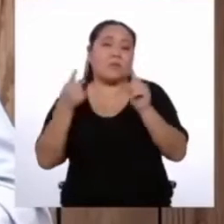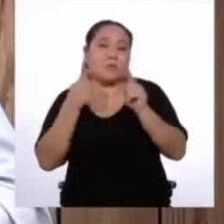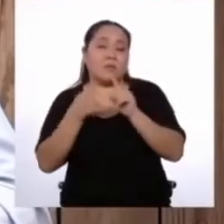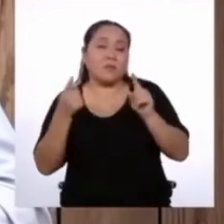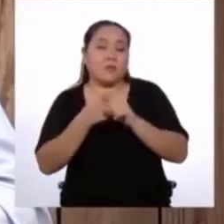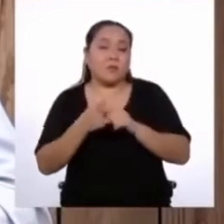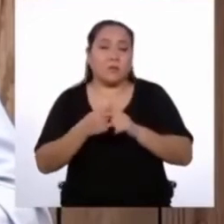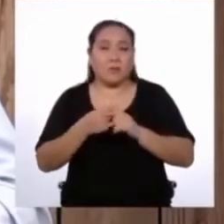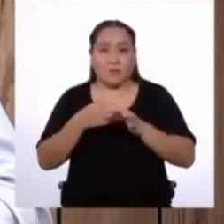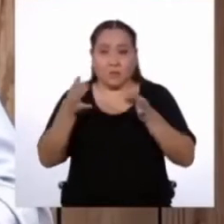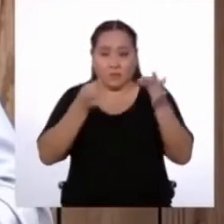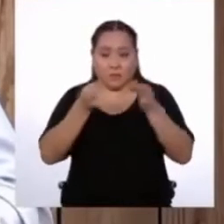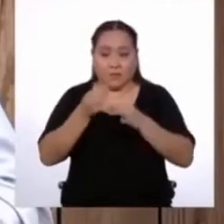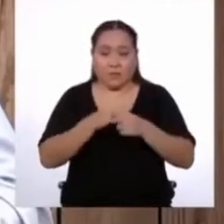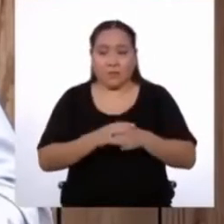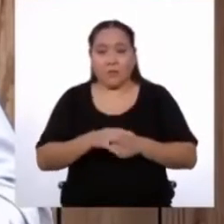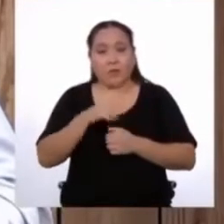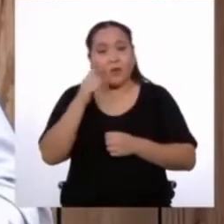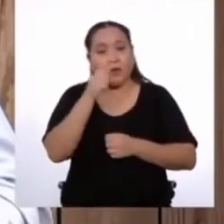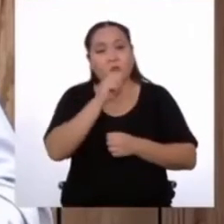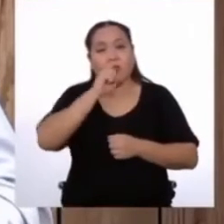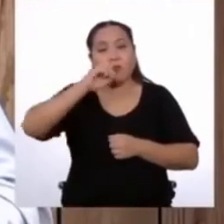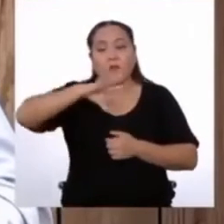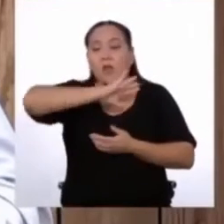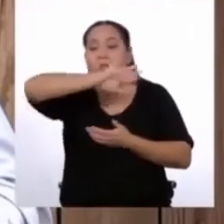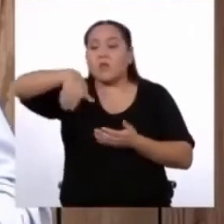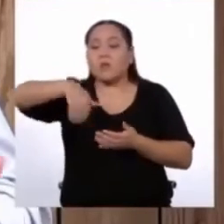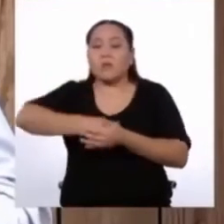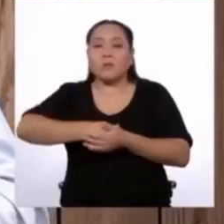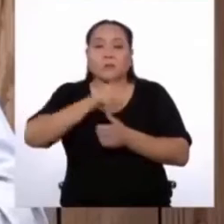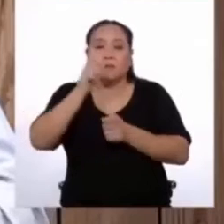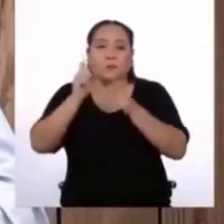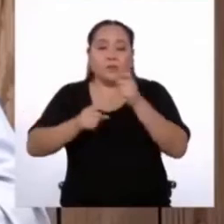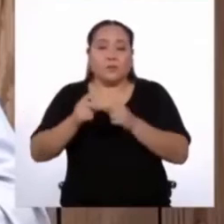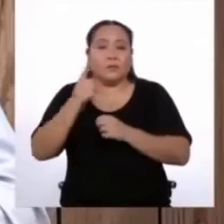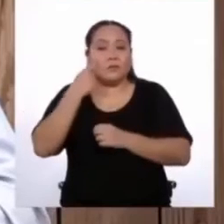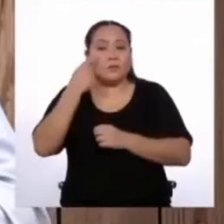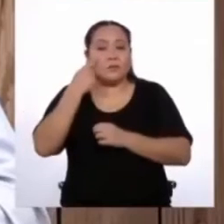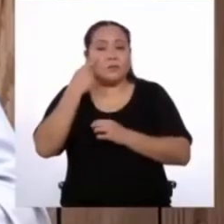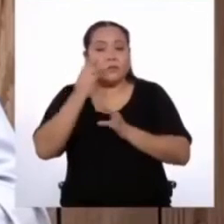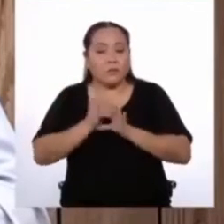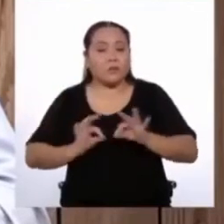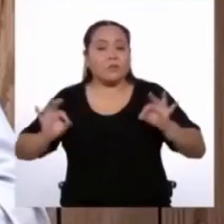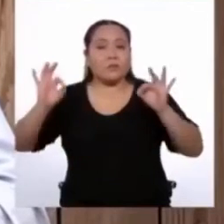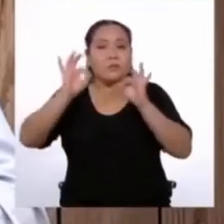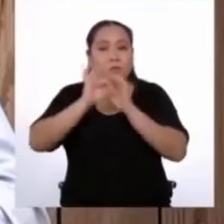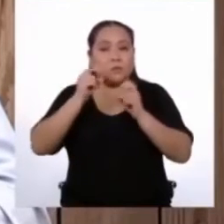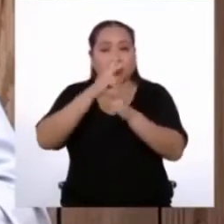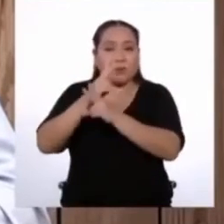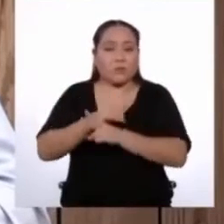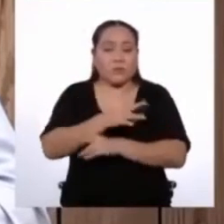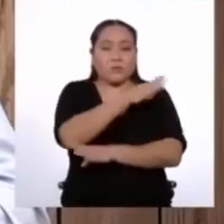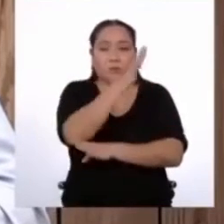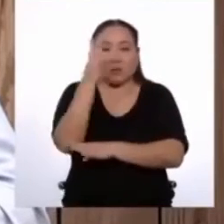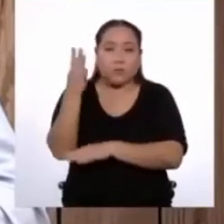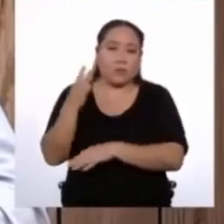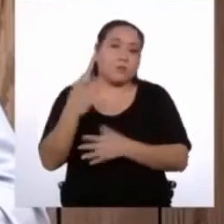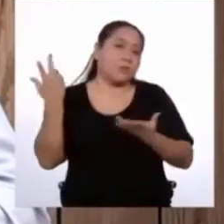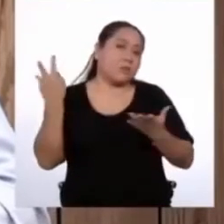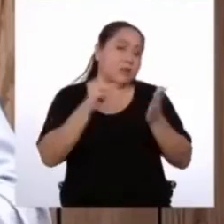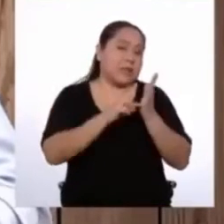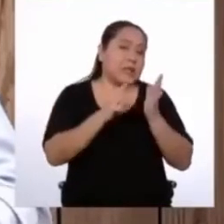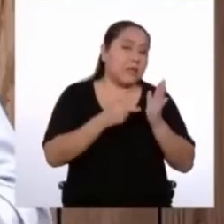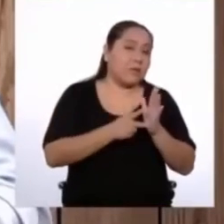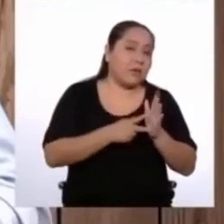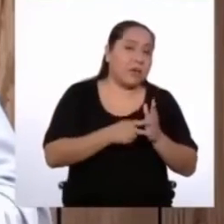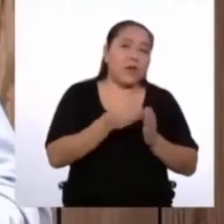Jonathan, decías que todas las personas debían conocer la importancia de comprometerse con el cuidado de los bosques. Entonces,